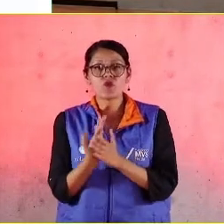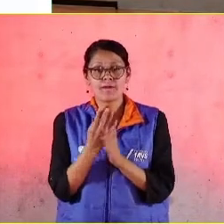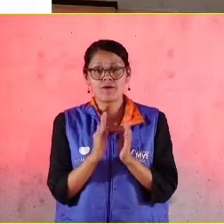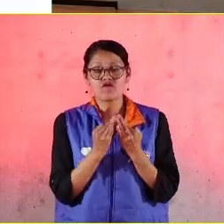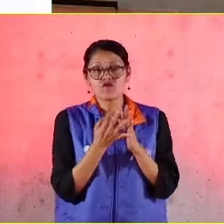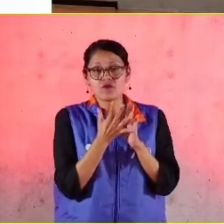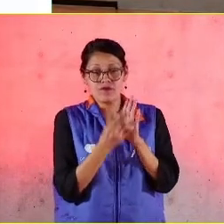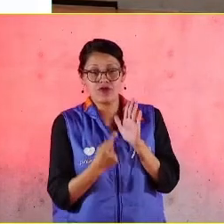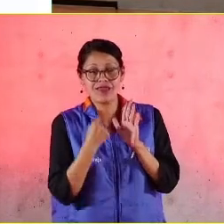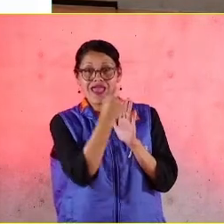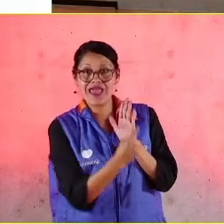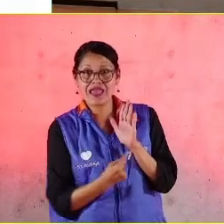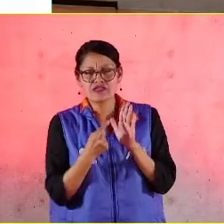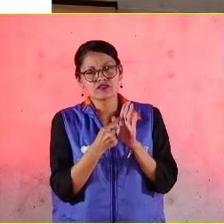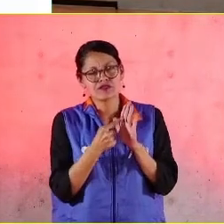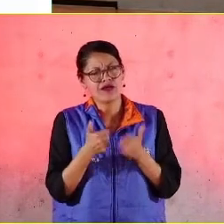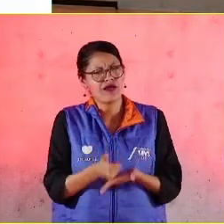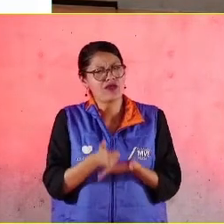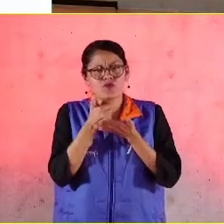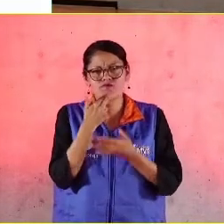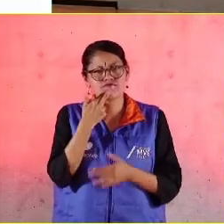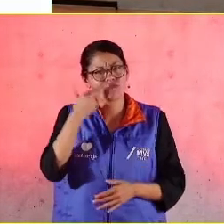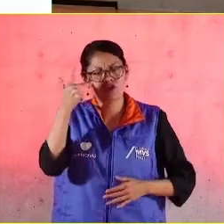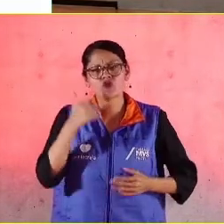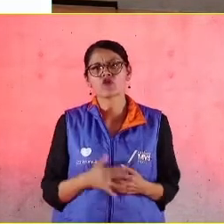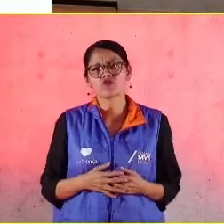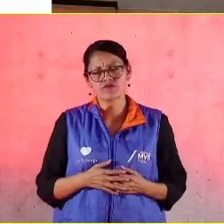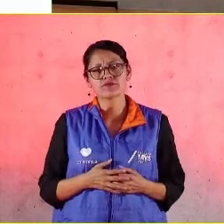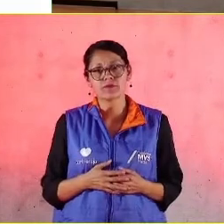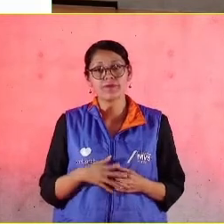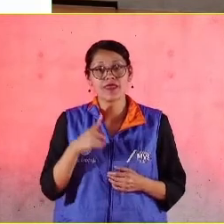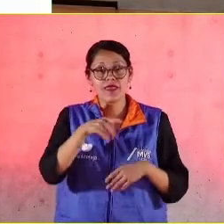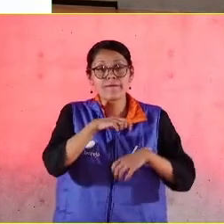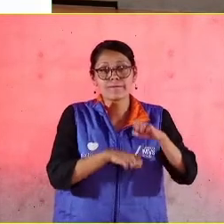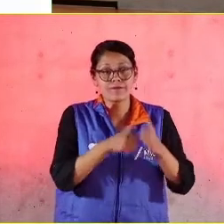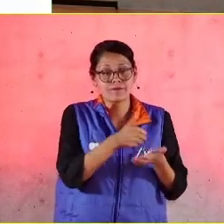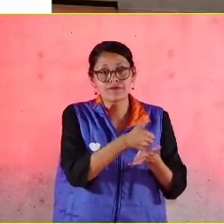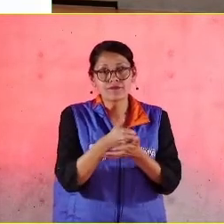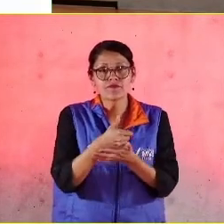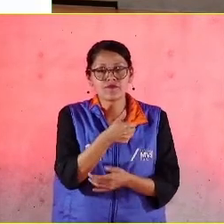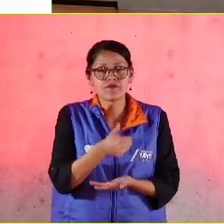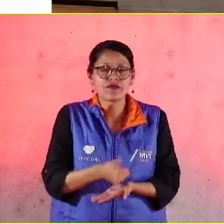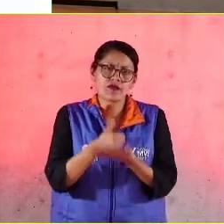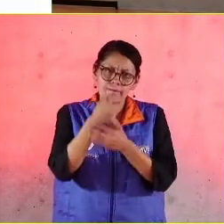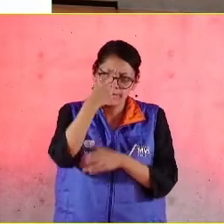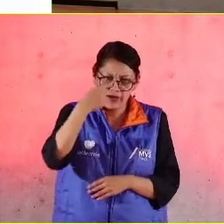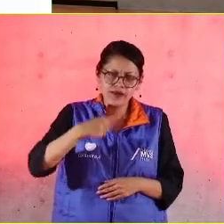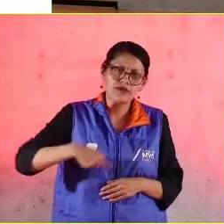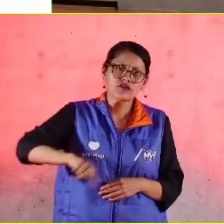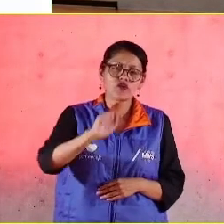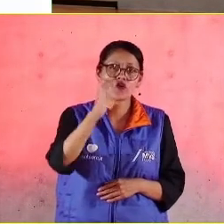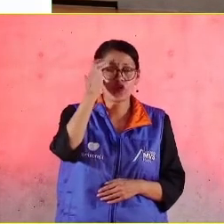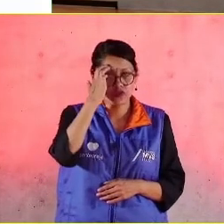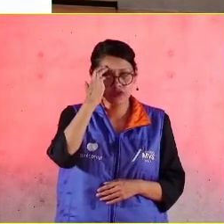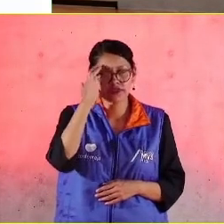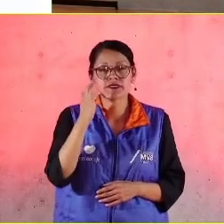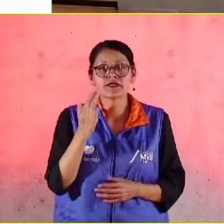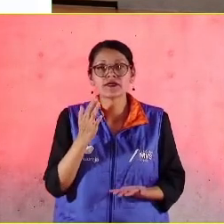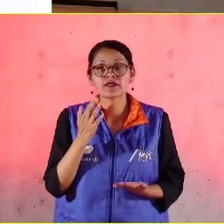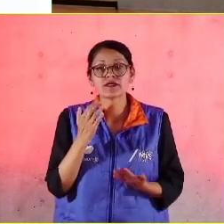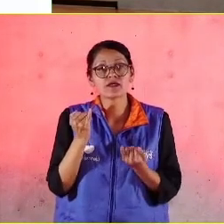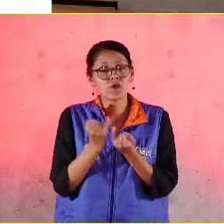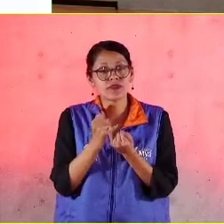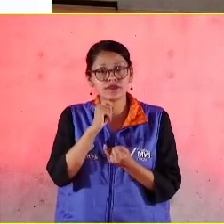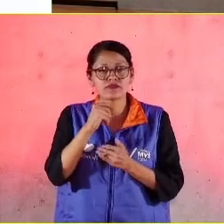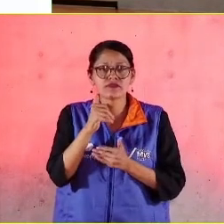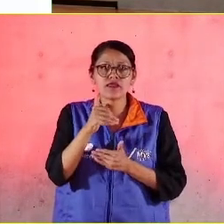a ayudar mucho mejor, va a ayudar mucho más a cada empresa a conocer y a avanzar